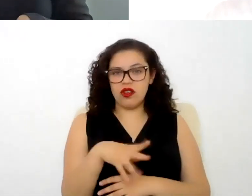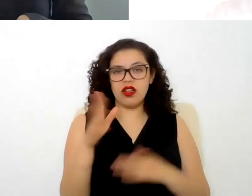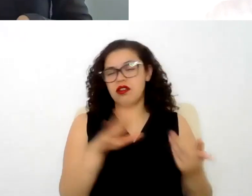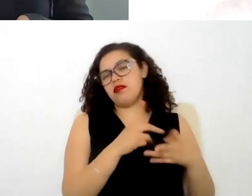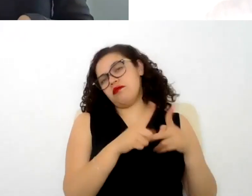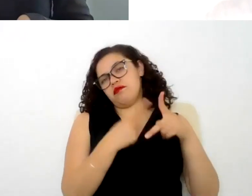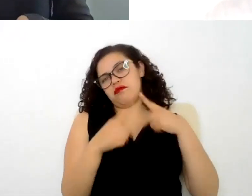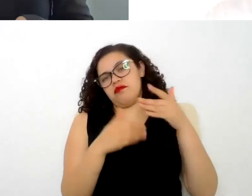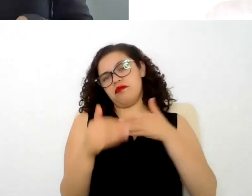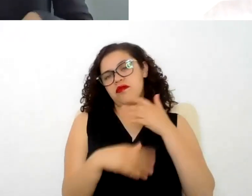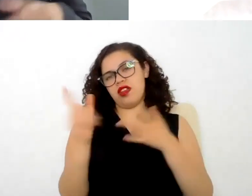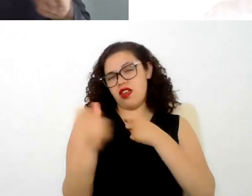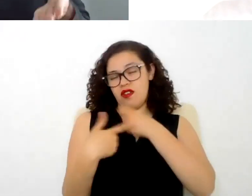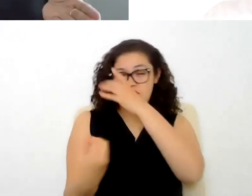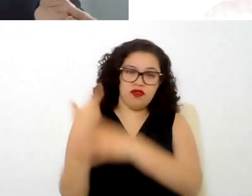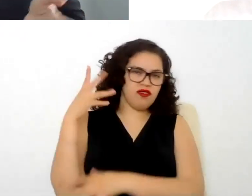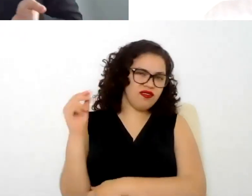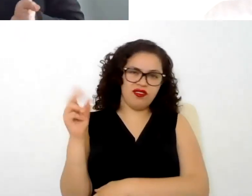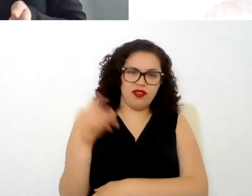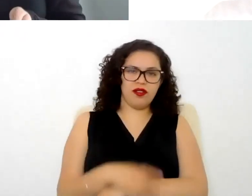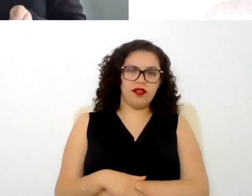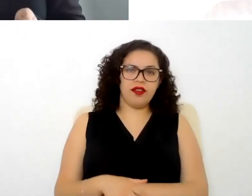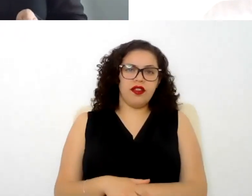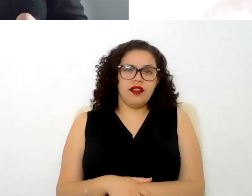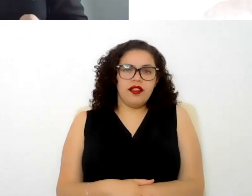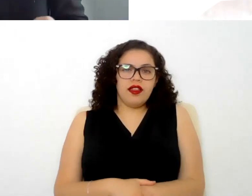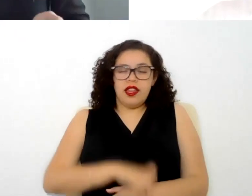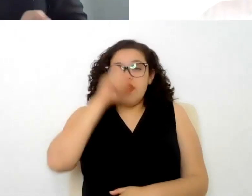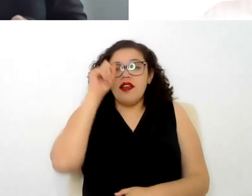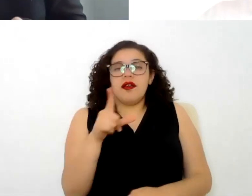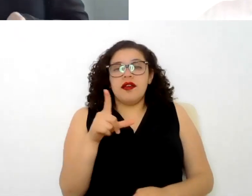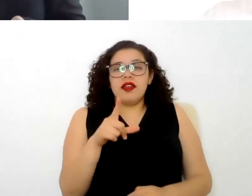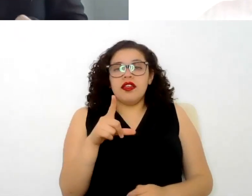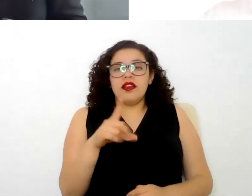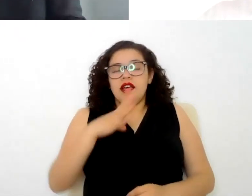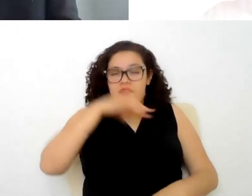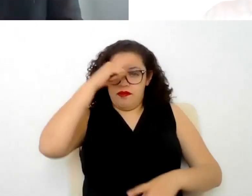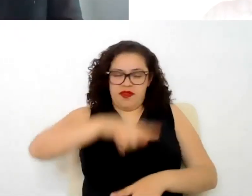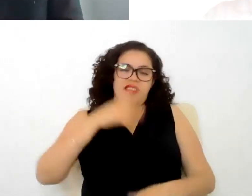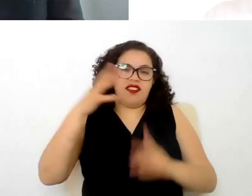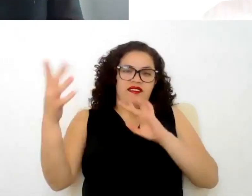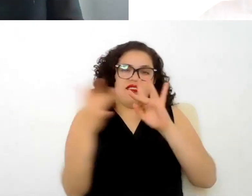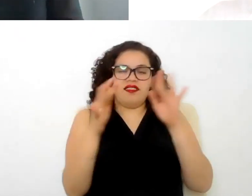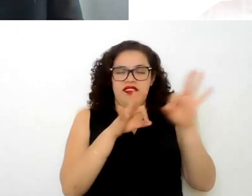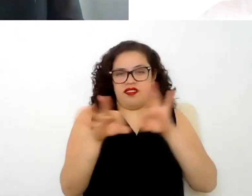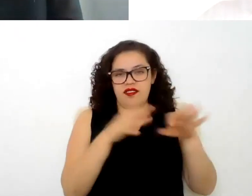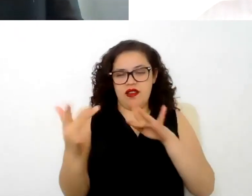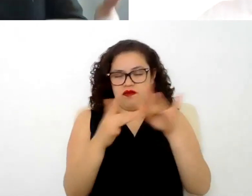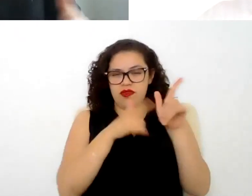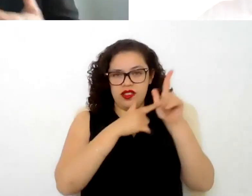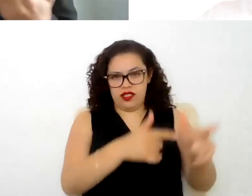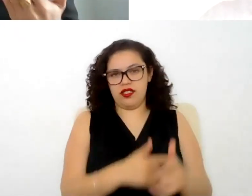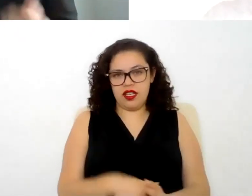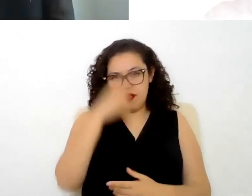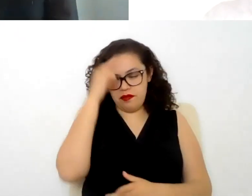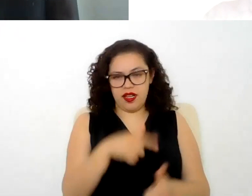debe celebrar uno nuevo sino que da pie o sea en todo caso de que se quiera continuar con la relación laboral da pie a